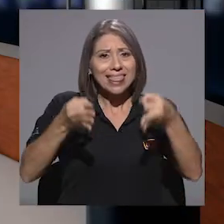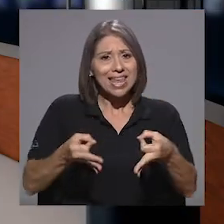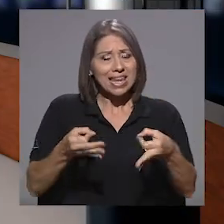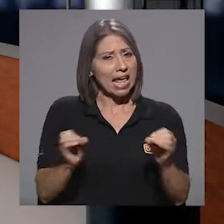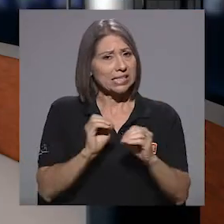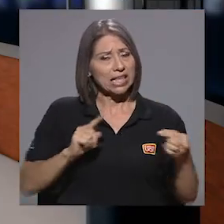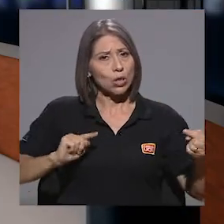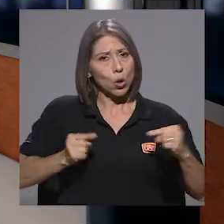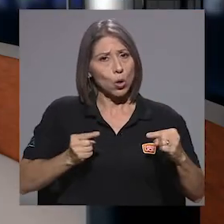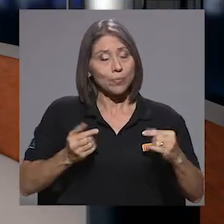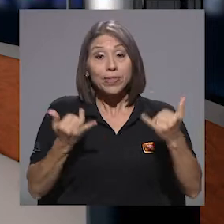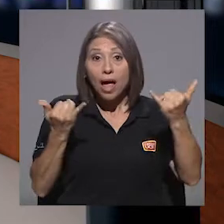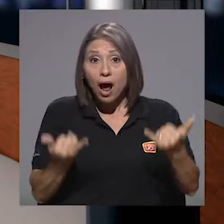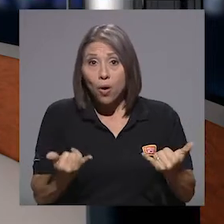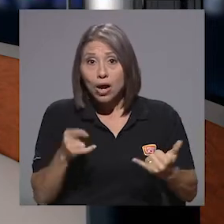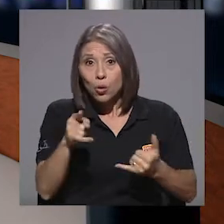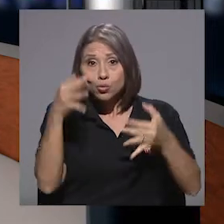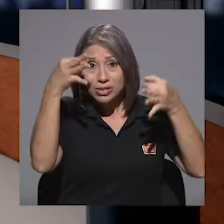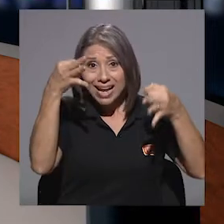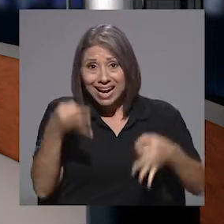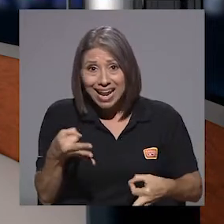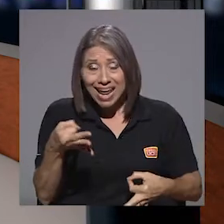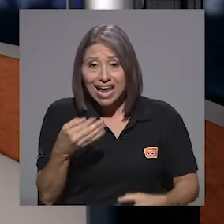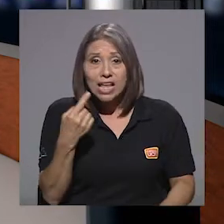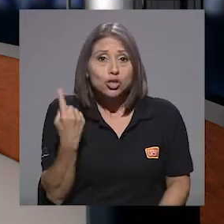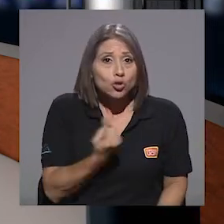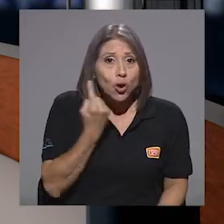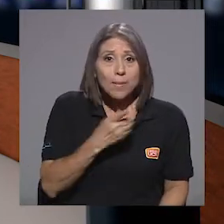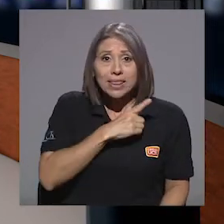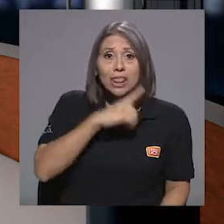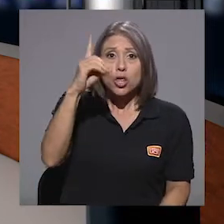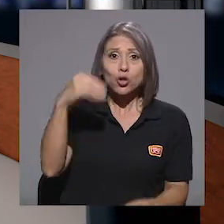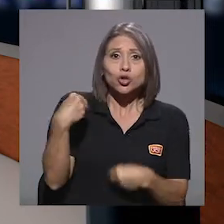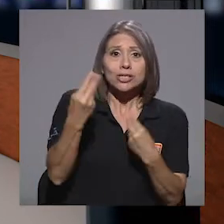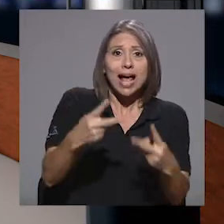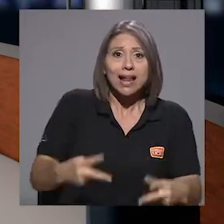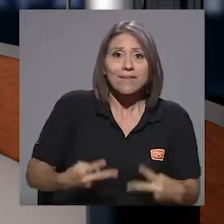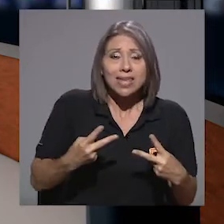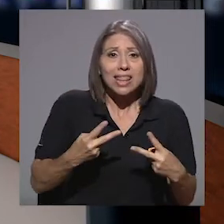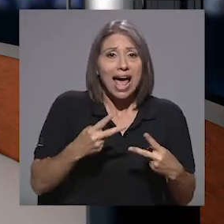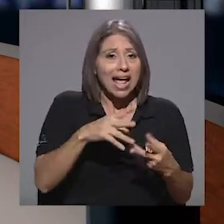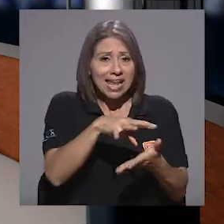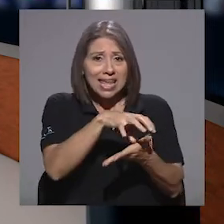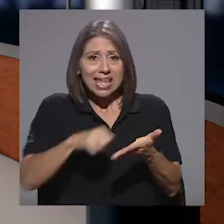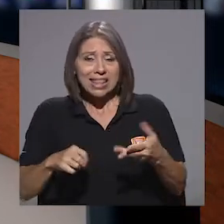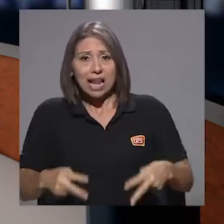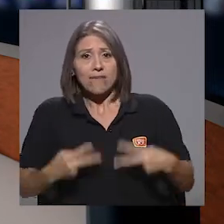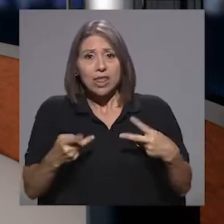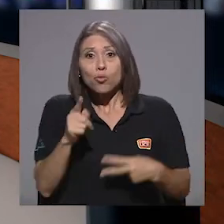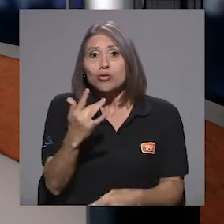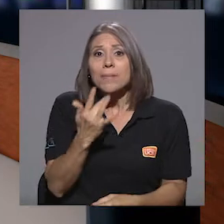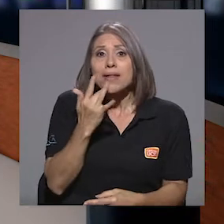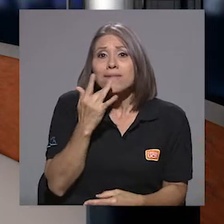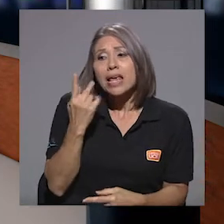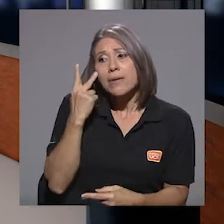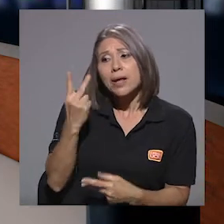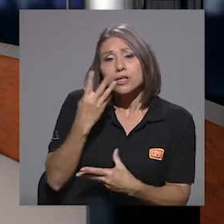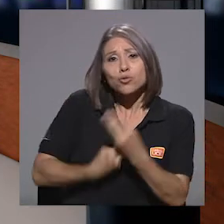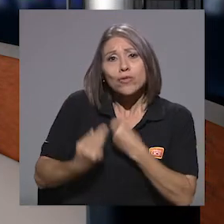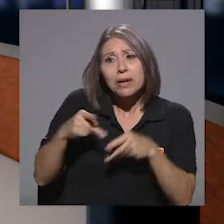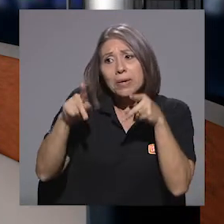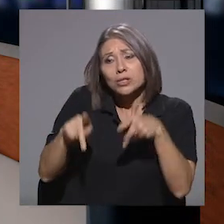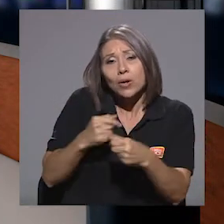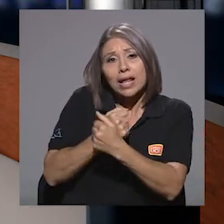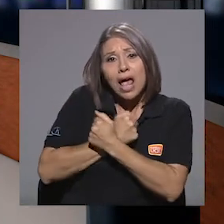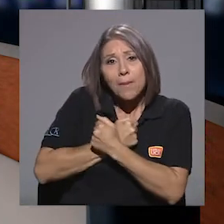Ahora, si usted cree que solo Dios da y quita la vida y prefiere sufrir o ver sufrir a un ser querido a pesar de contar con